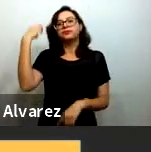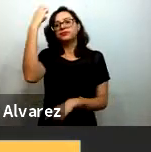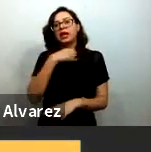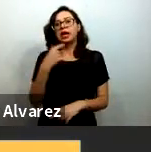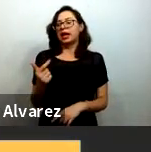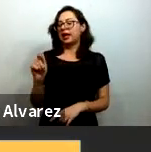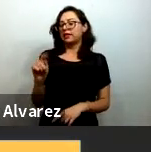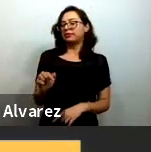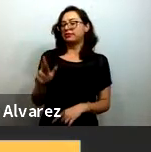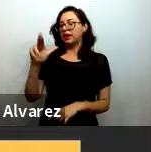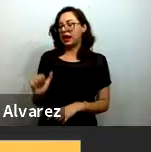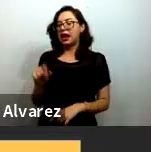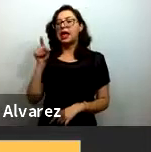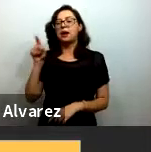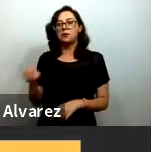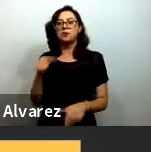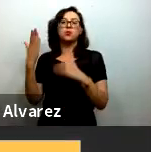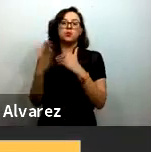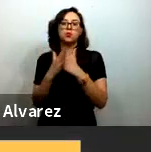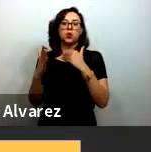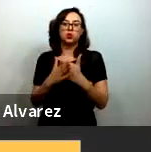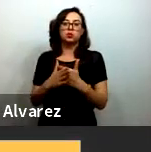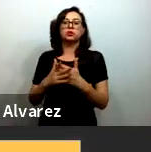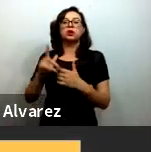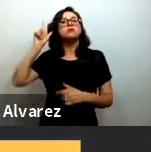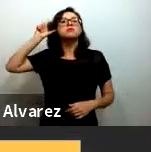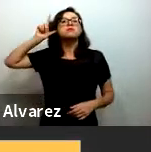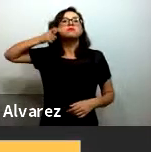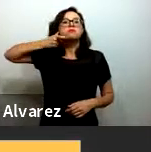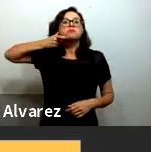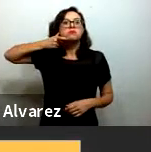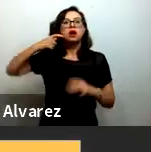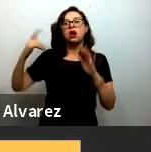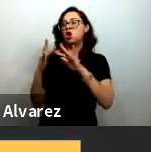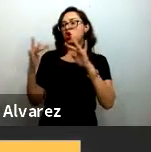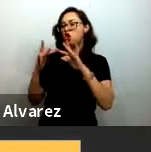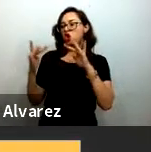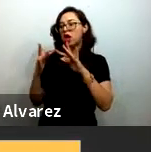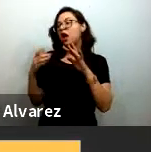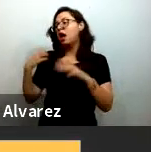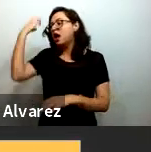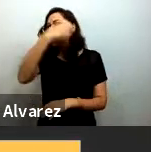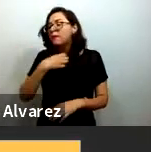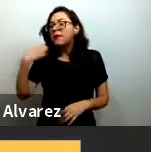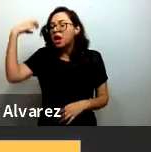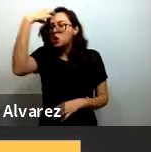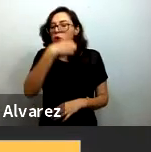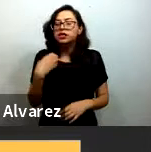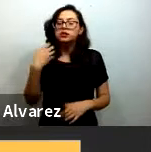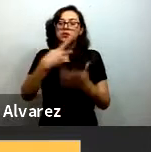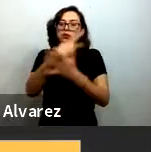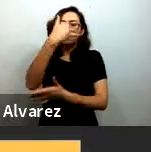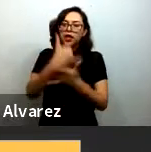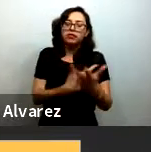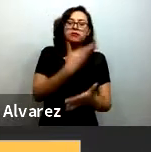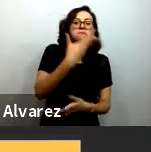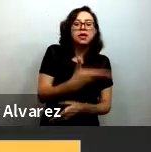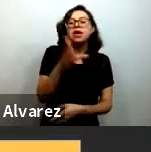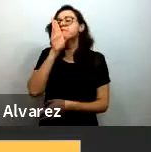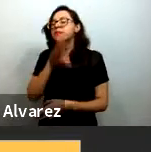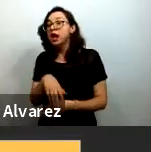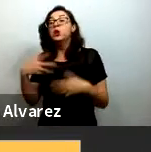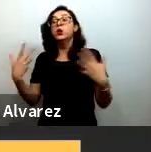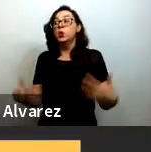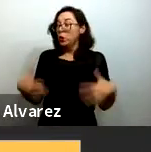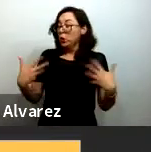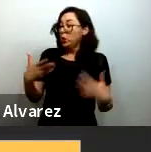va a prestarnos el call center de la empresa para poder conducir una evaluación del proyecto lo cual me parece sensacional y un uso muy creativo de